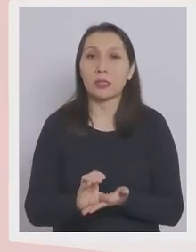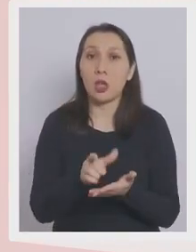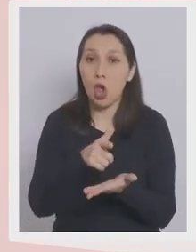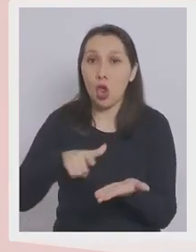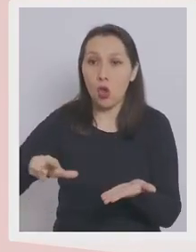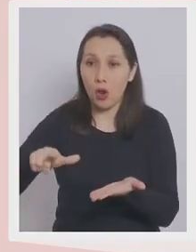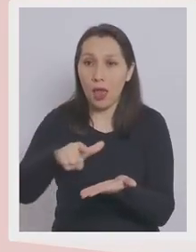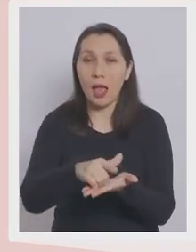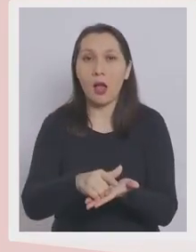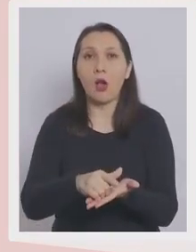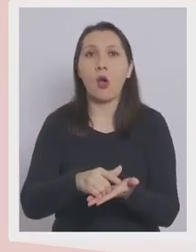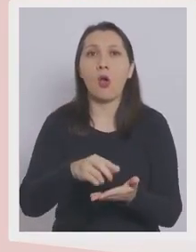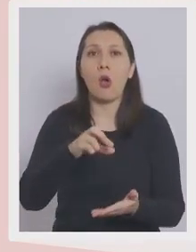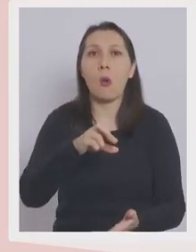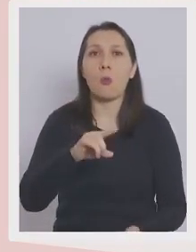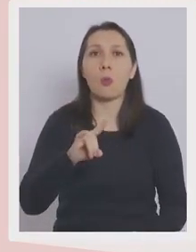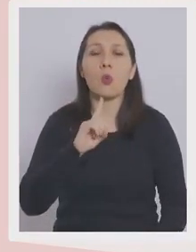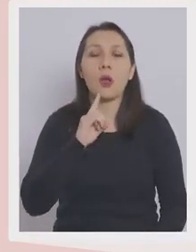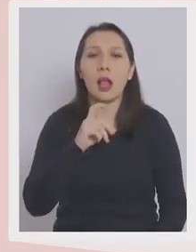Lagos, Pukeldon.